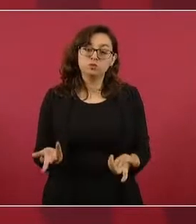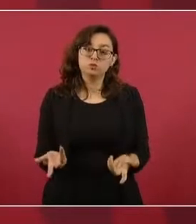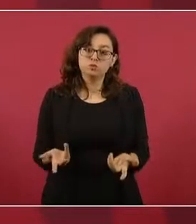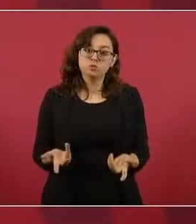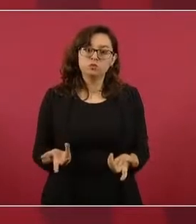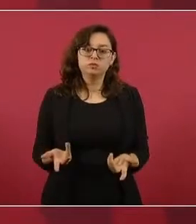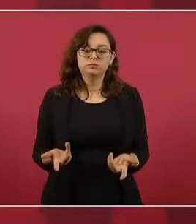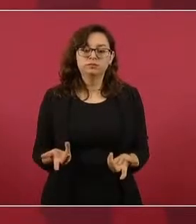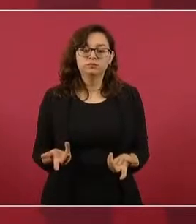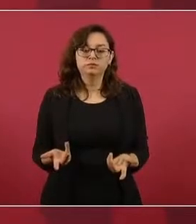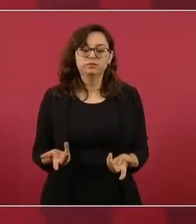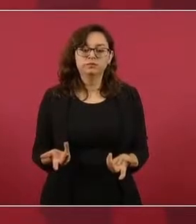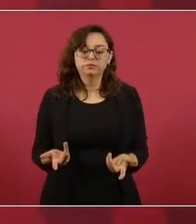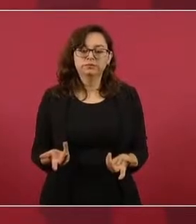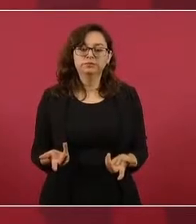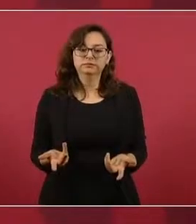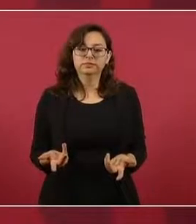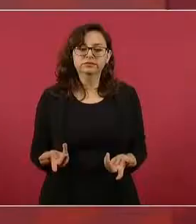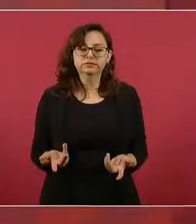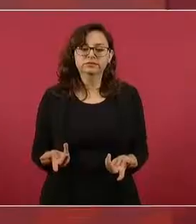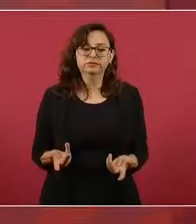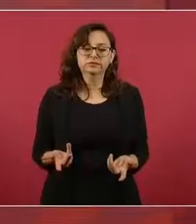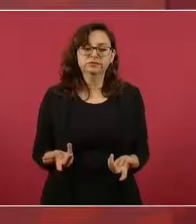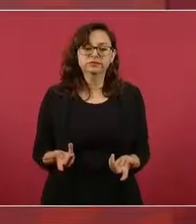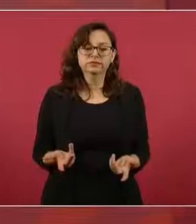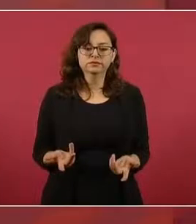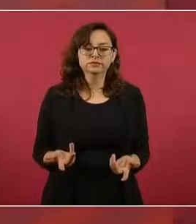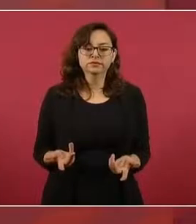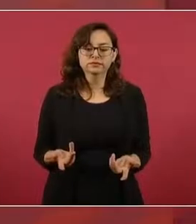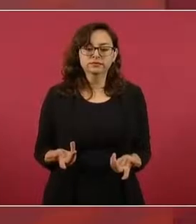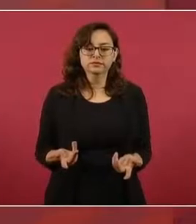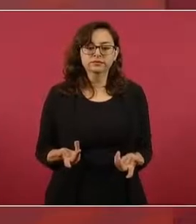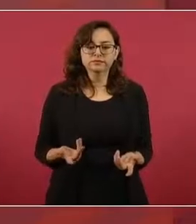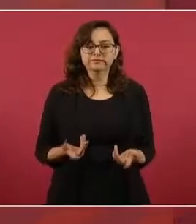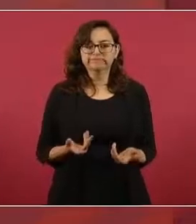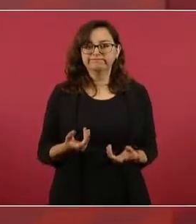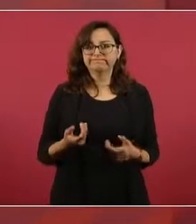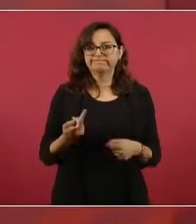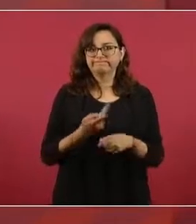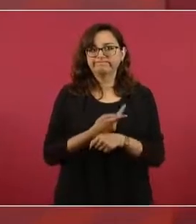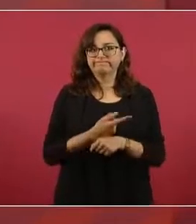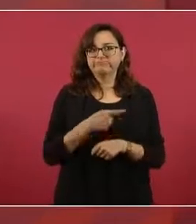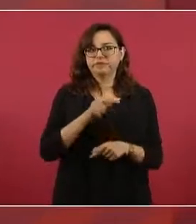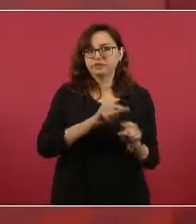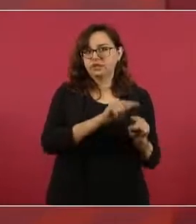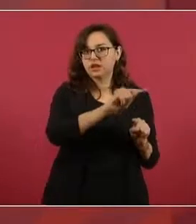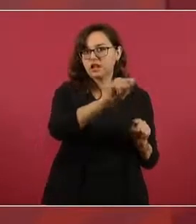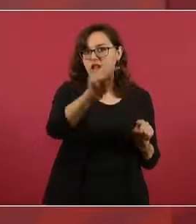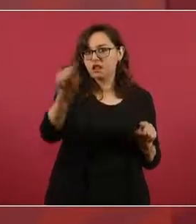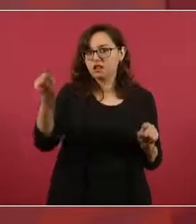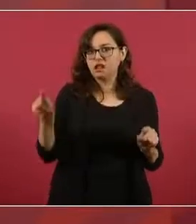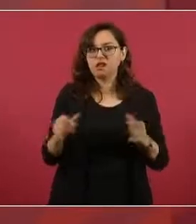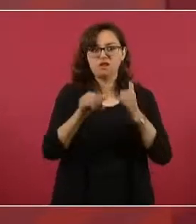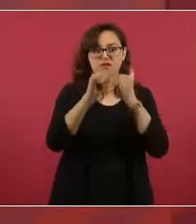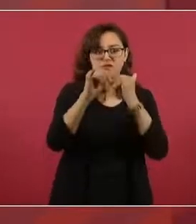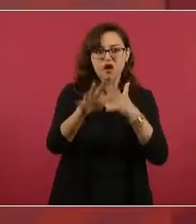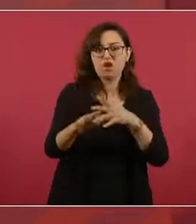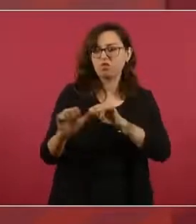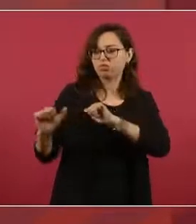Y frenar esas invasiones y esos fraudes,